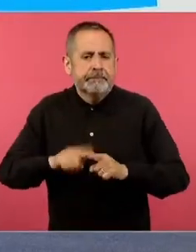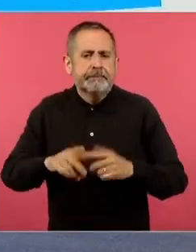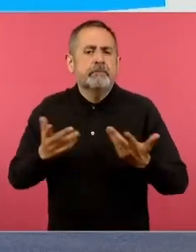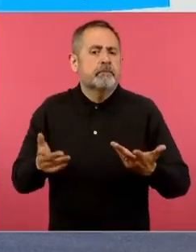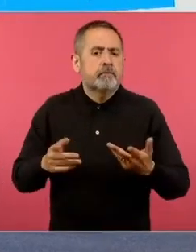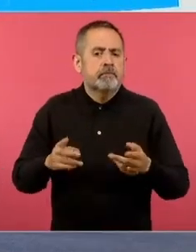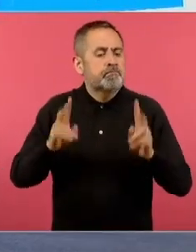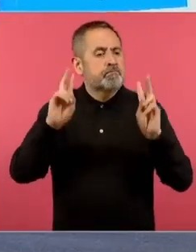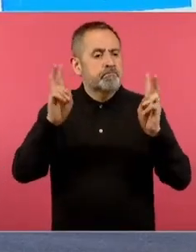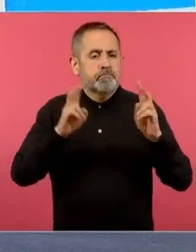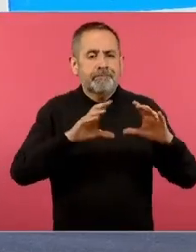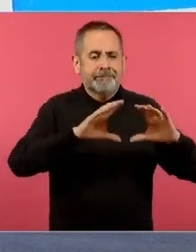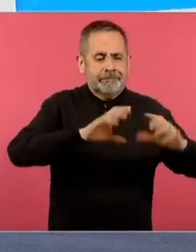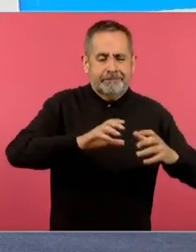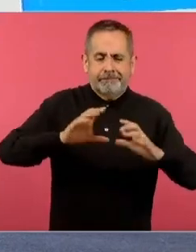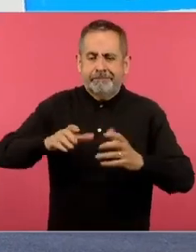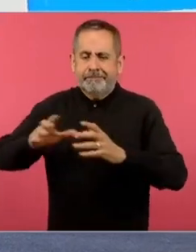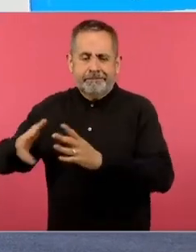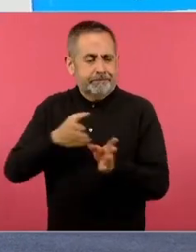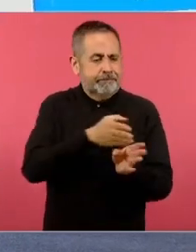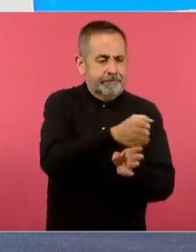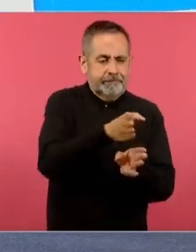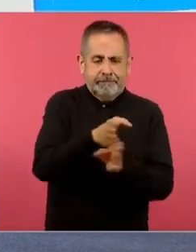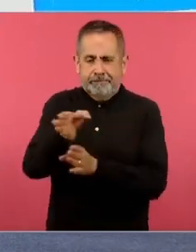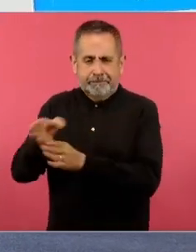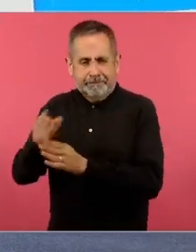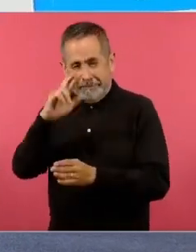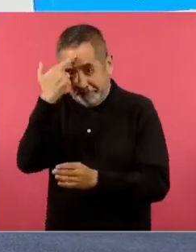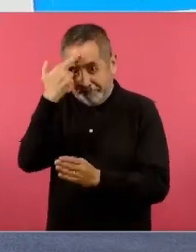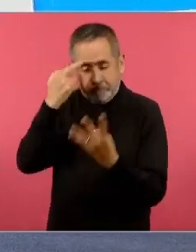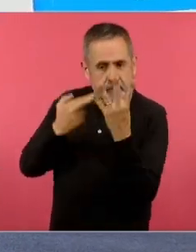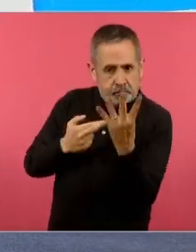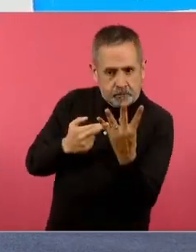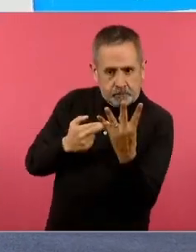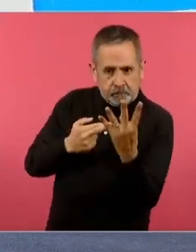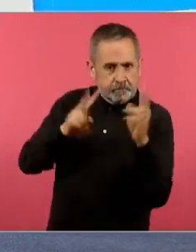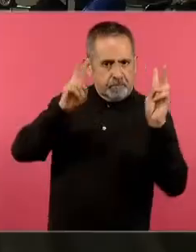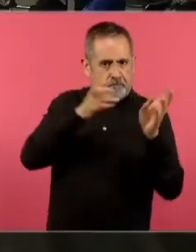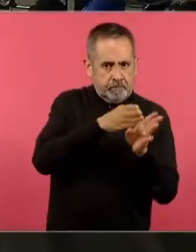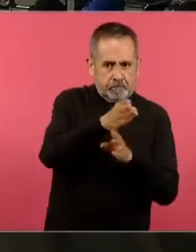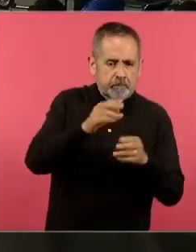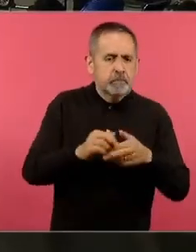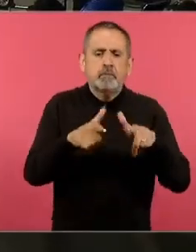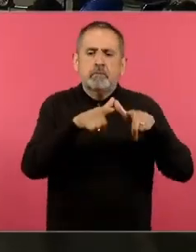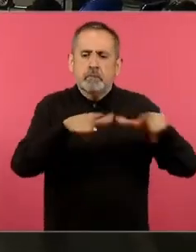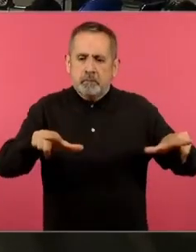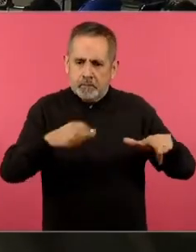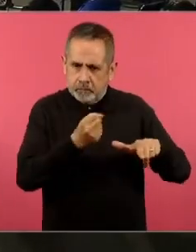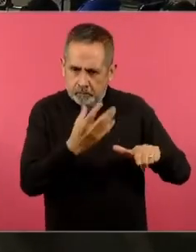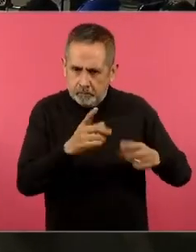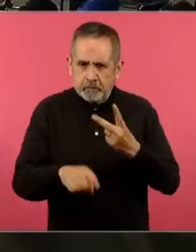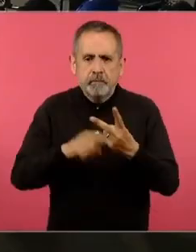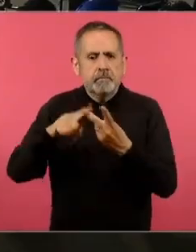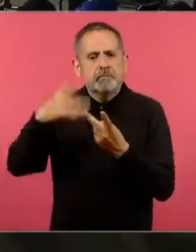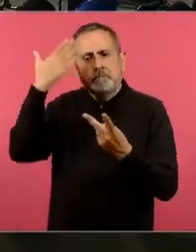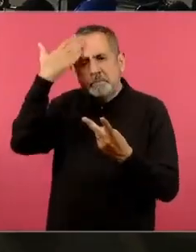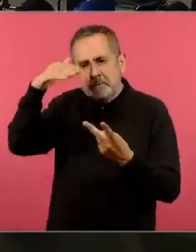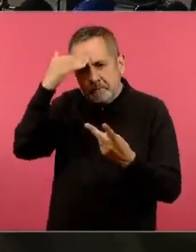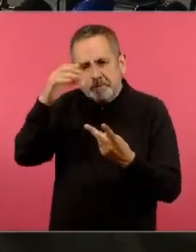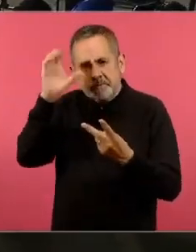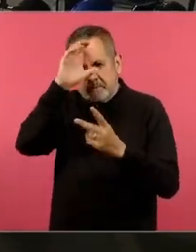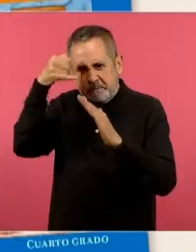los campos formativos, que recordemos son cuatro. Lenguajes, saberes y pensamiento